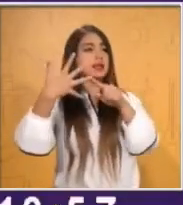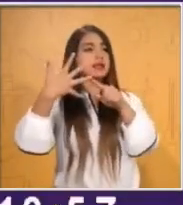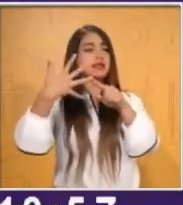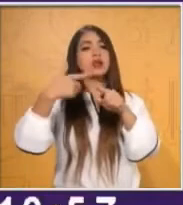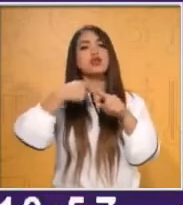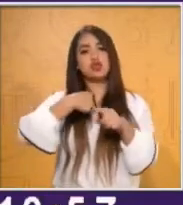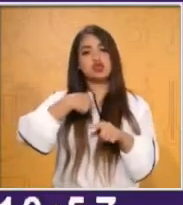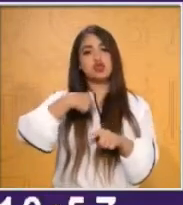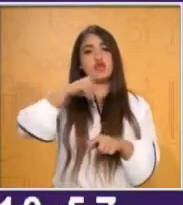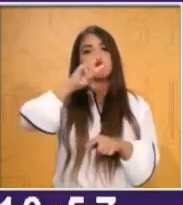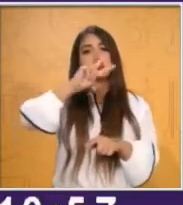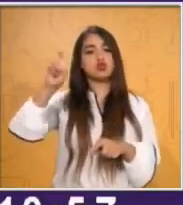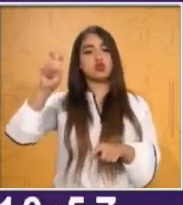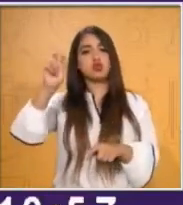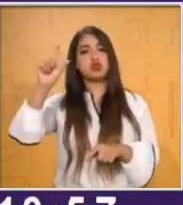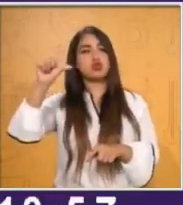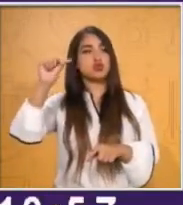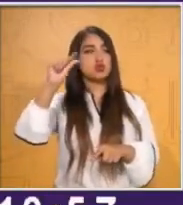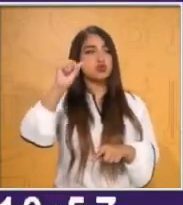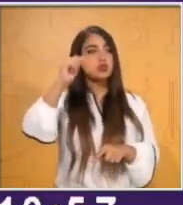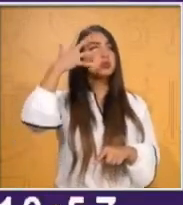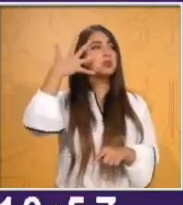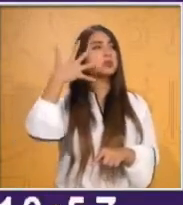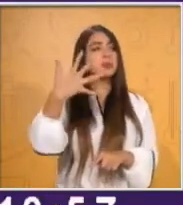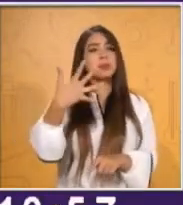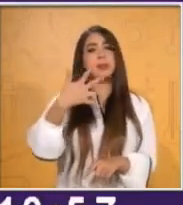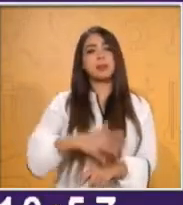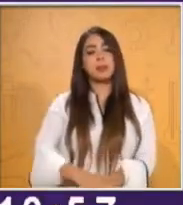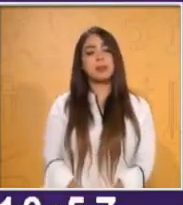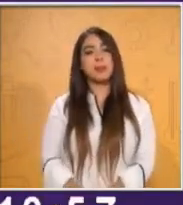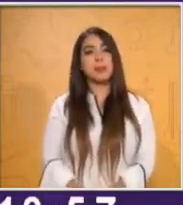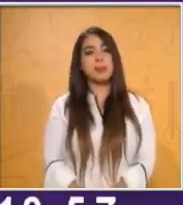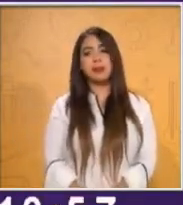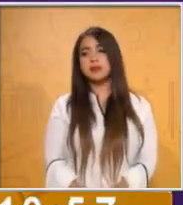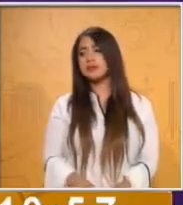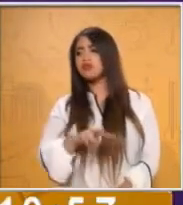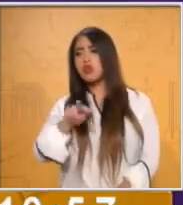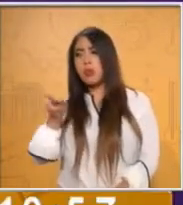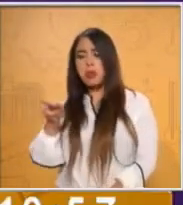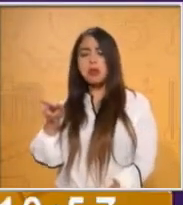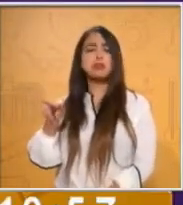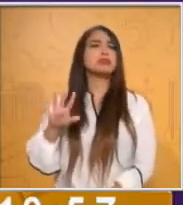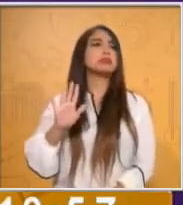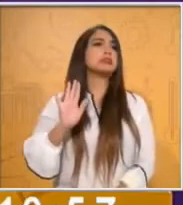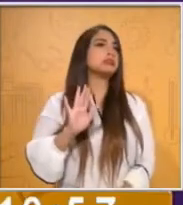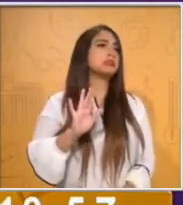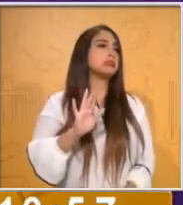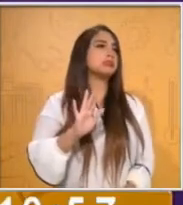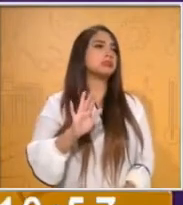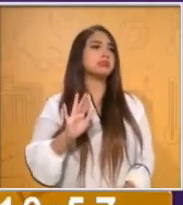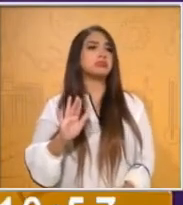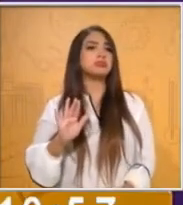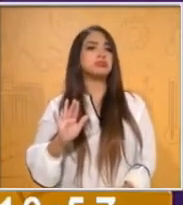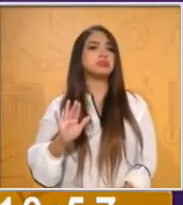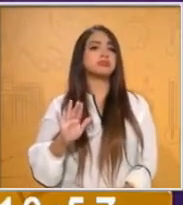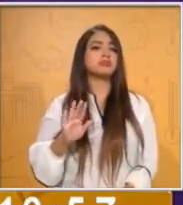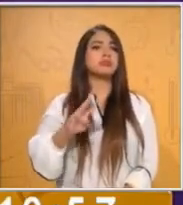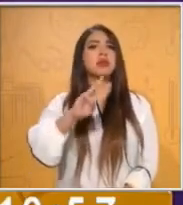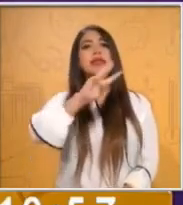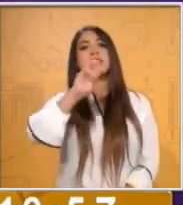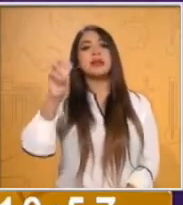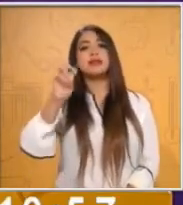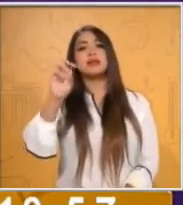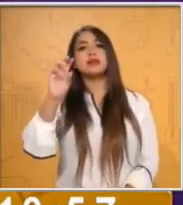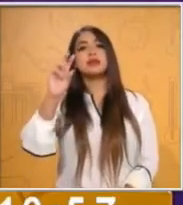doscientos setenta y cinco. Si volteo con la maestra Yuli corresponde a un trescientos